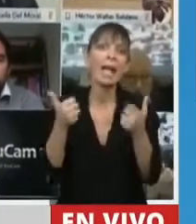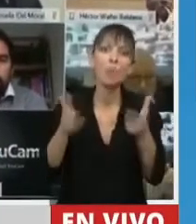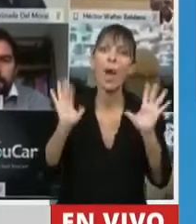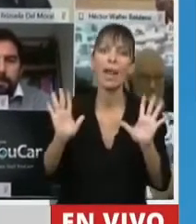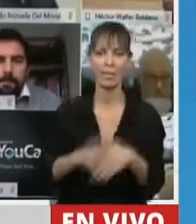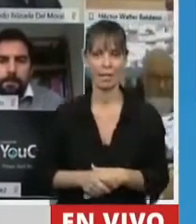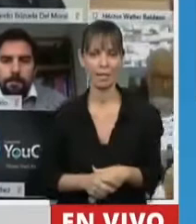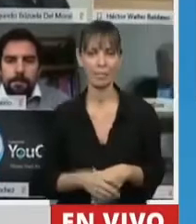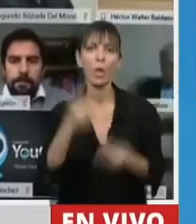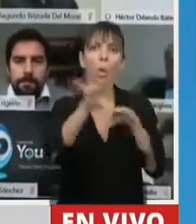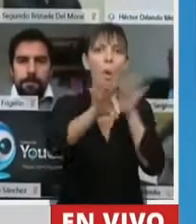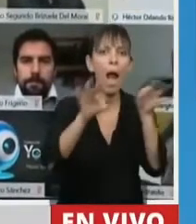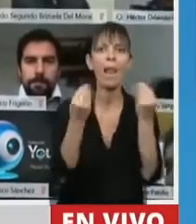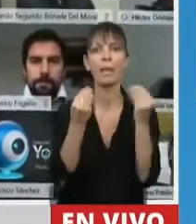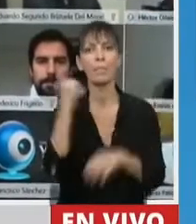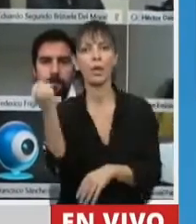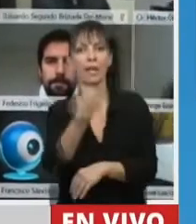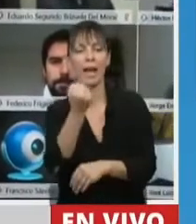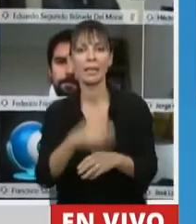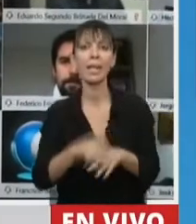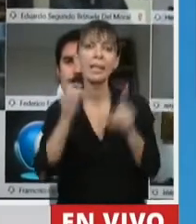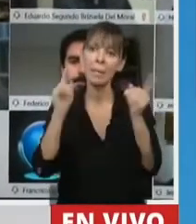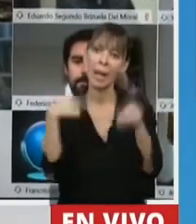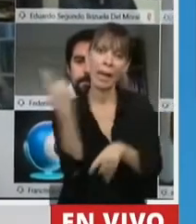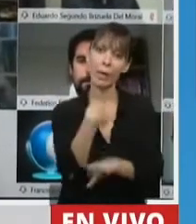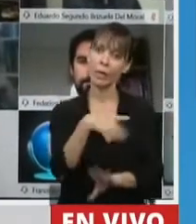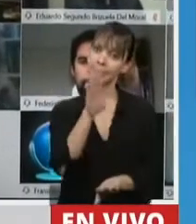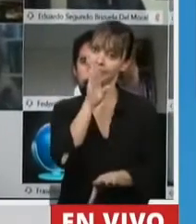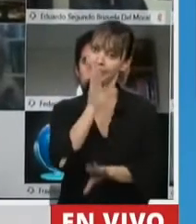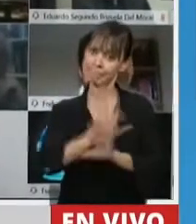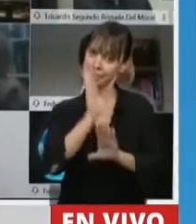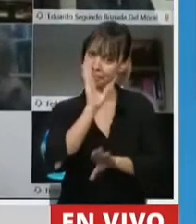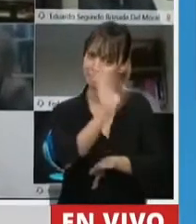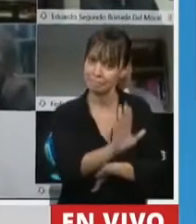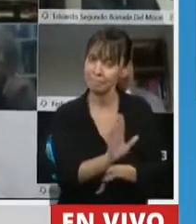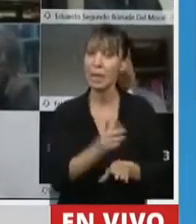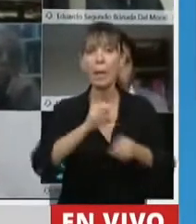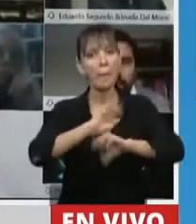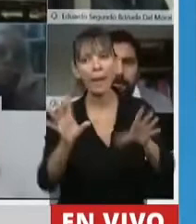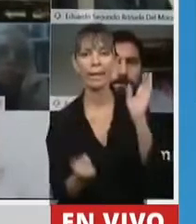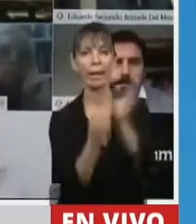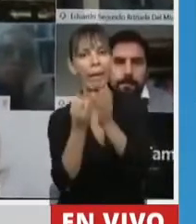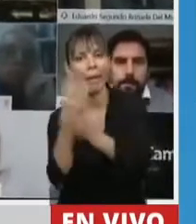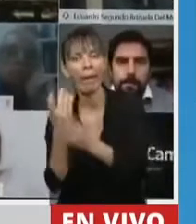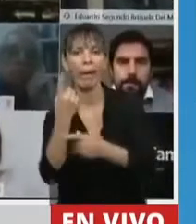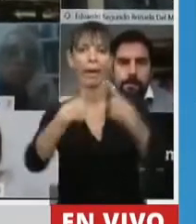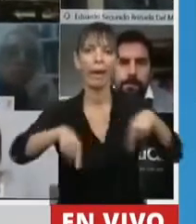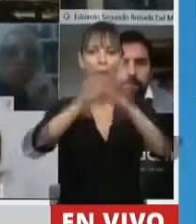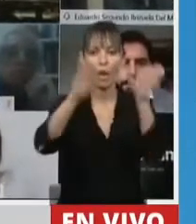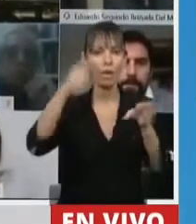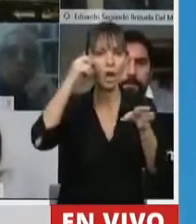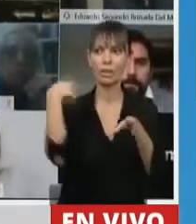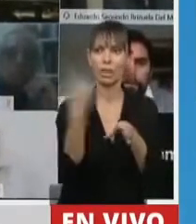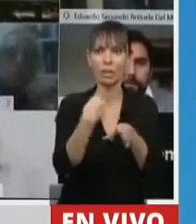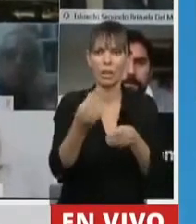importante o no. Y también acallar nuestros egos personales y dejar de generar contenidos curriculares desde el Congreso cuando no